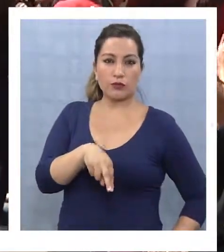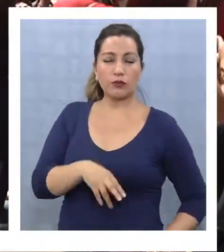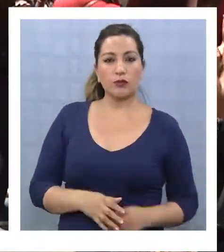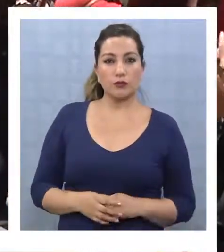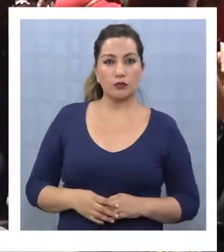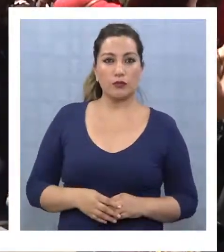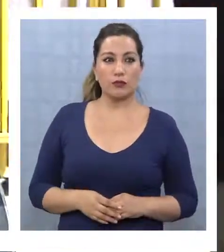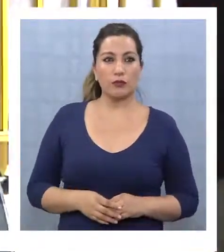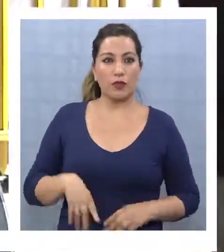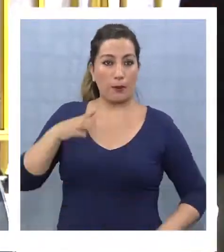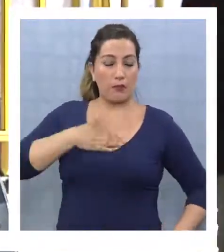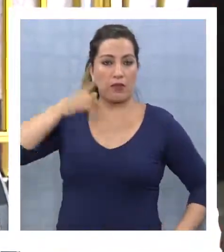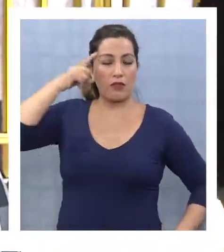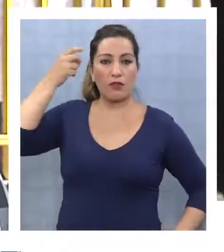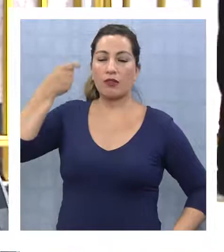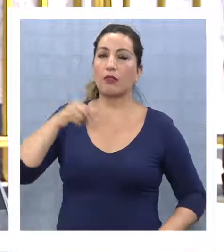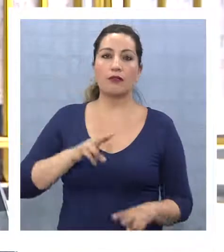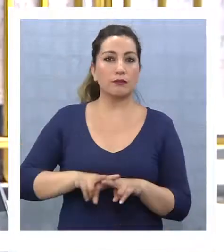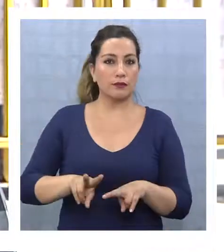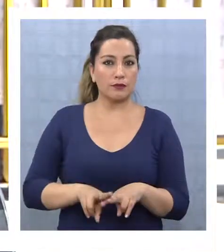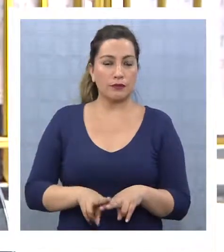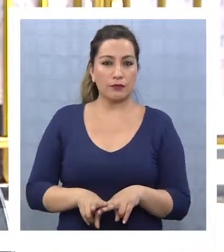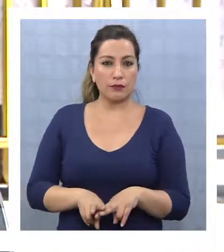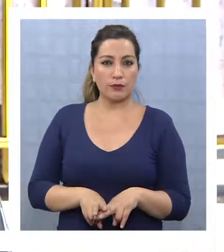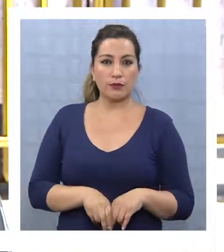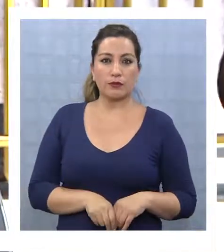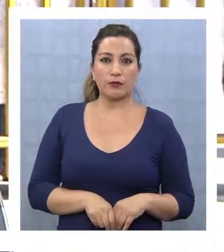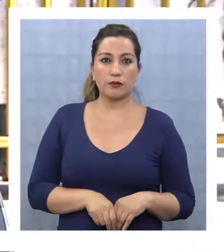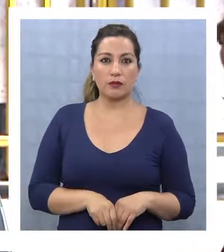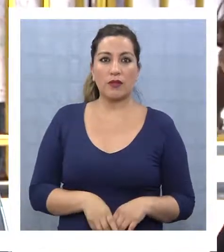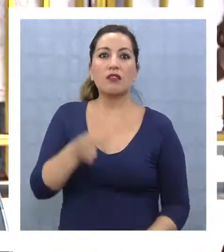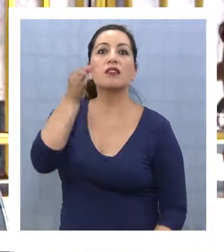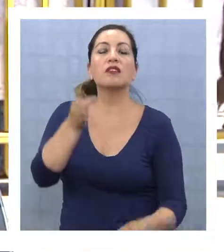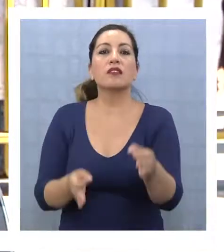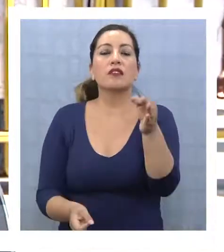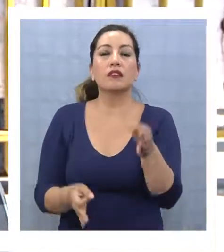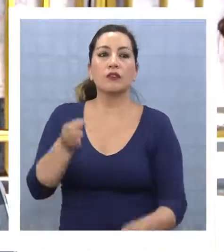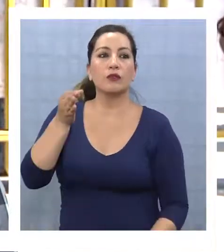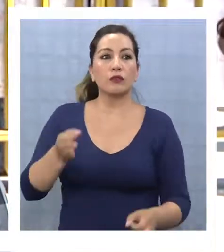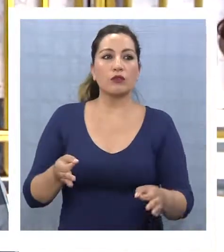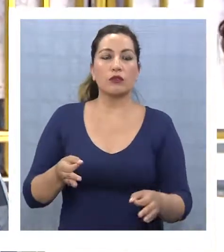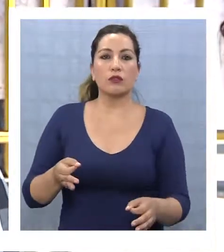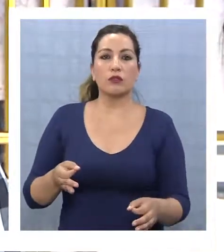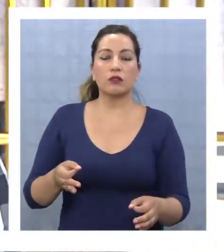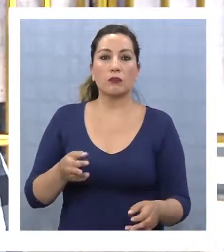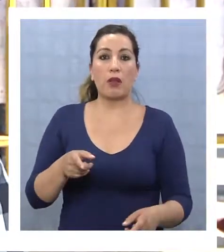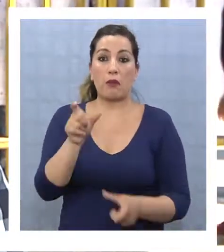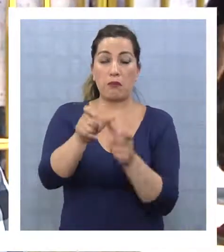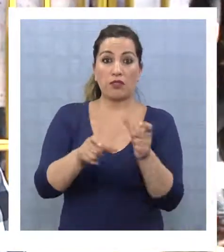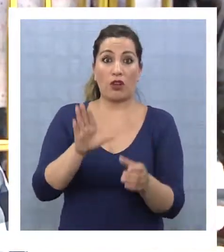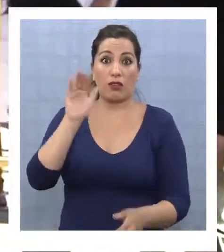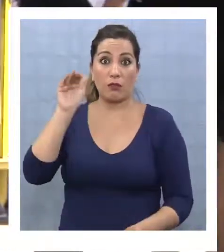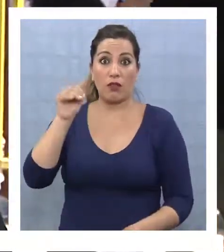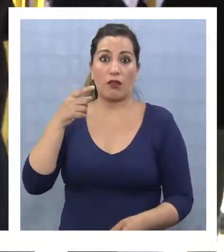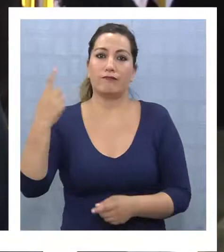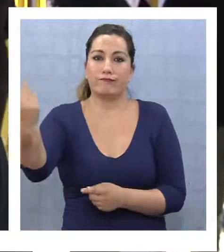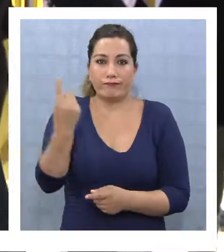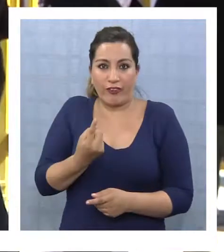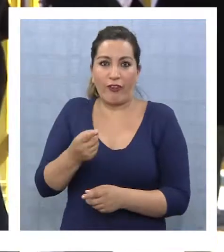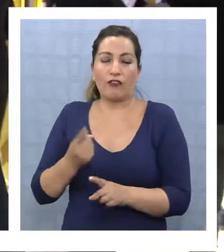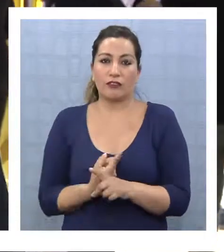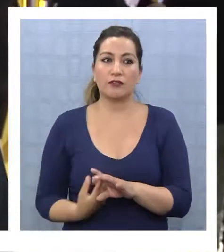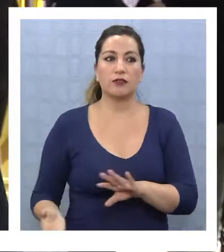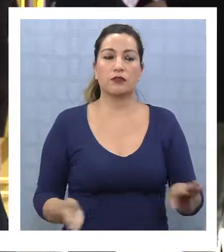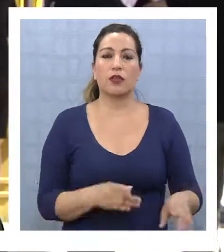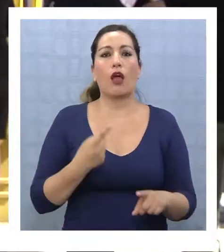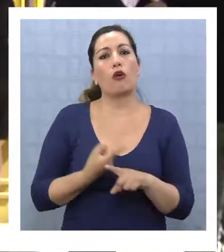idea, digamos, de llevar todo esto a tribunales de justicia para poder revertir la gente que está despedida. Hemos tenido varias